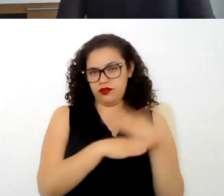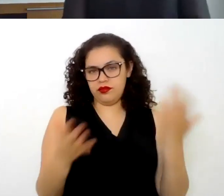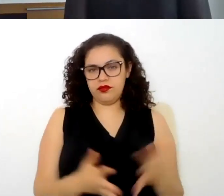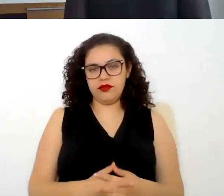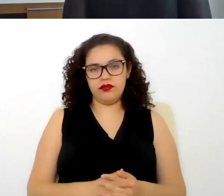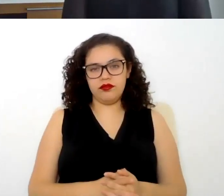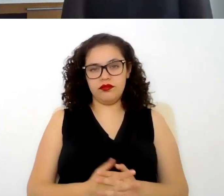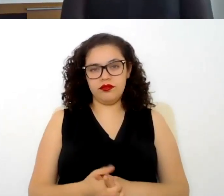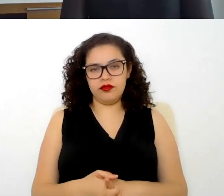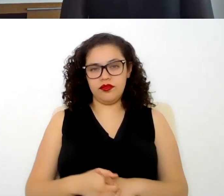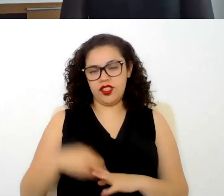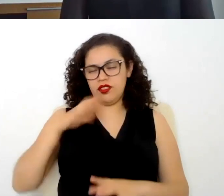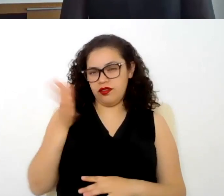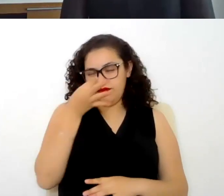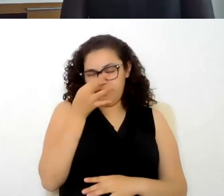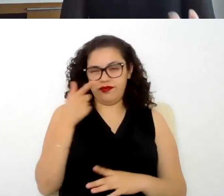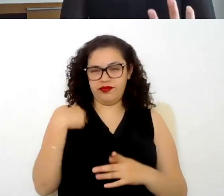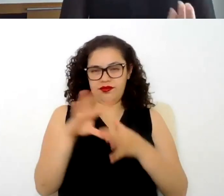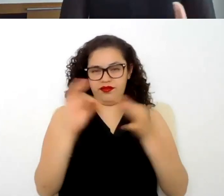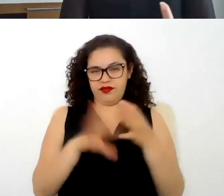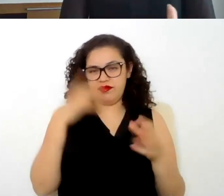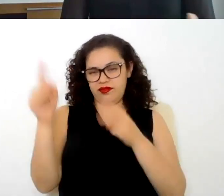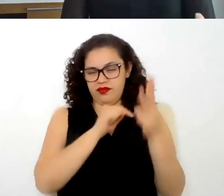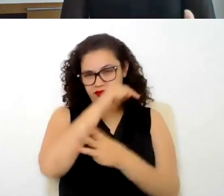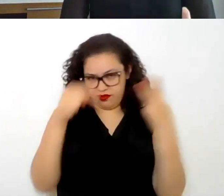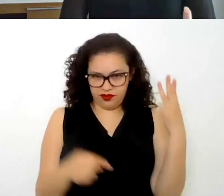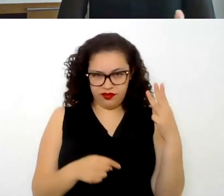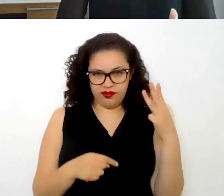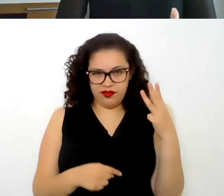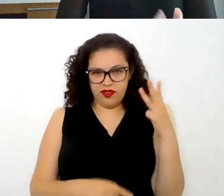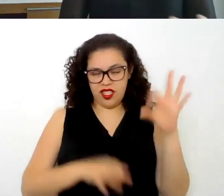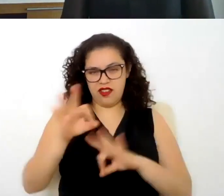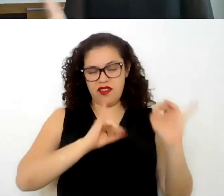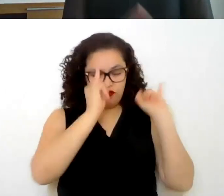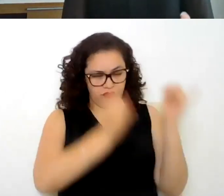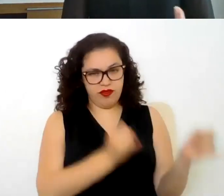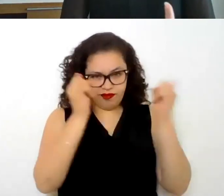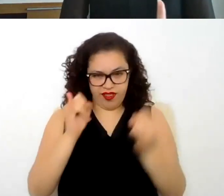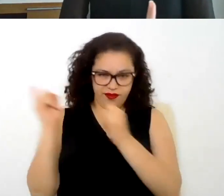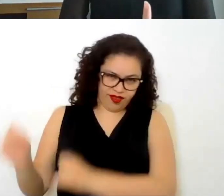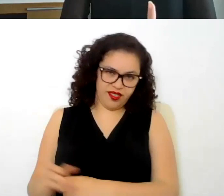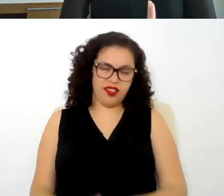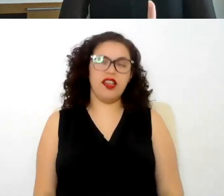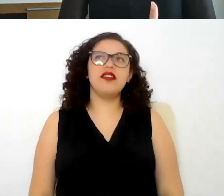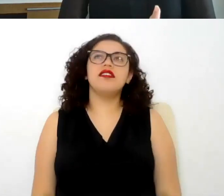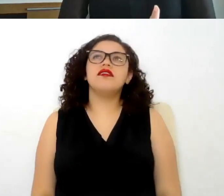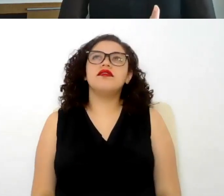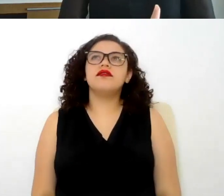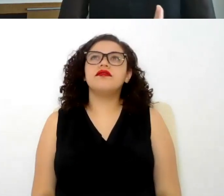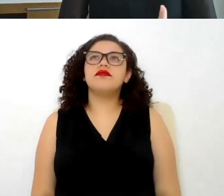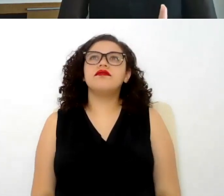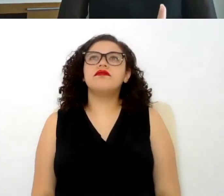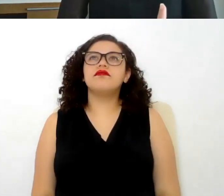explicado que son básicamente tres que es un trabajo individualizado que atienda una